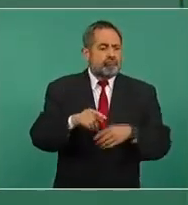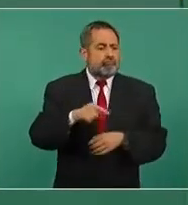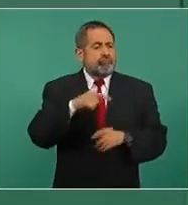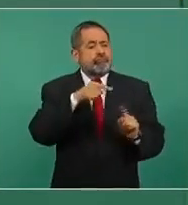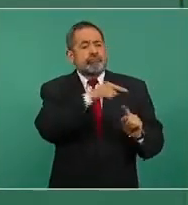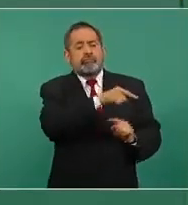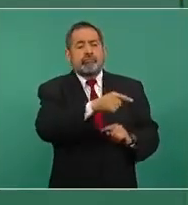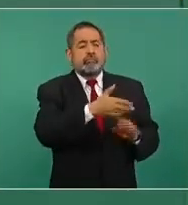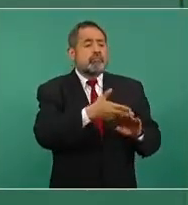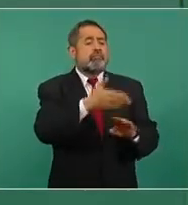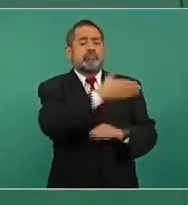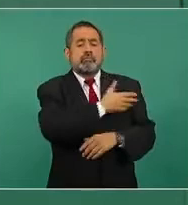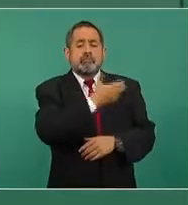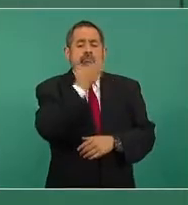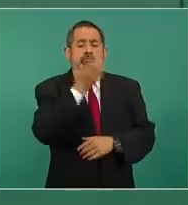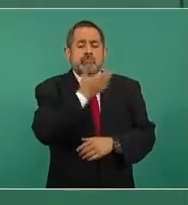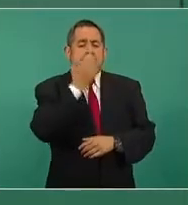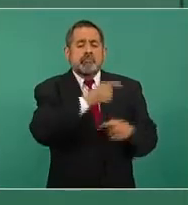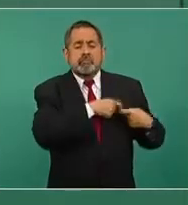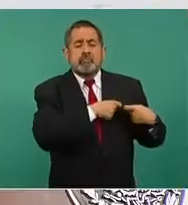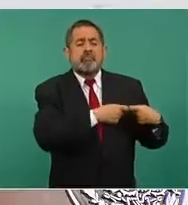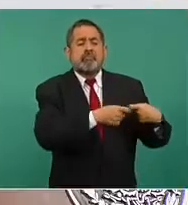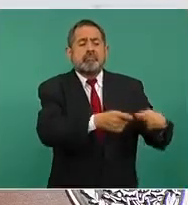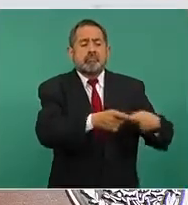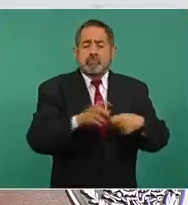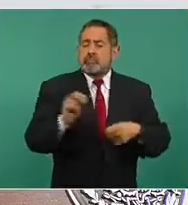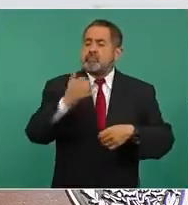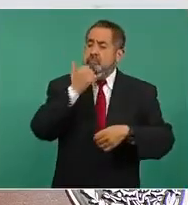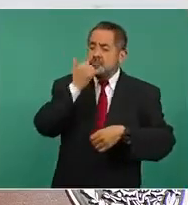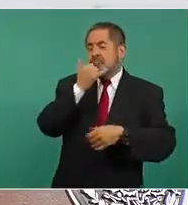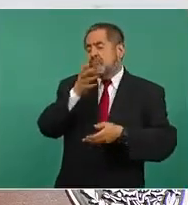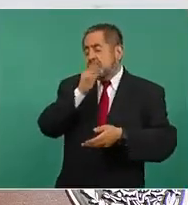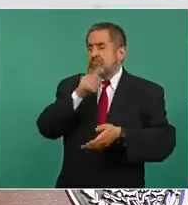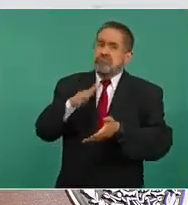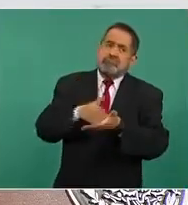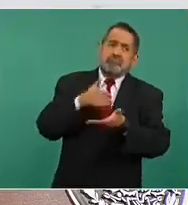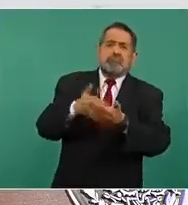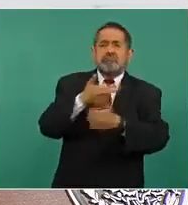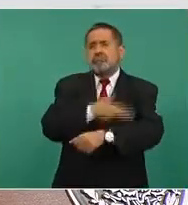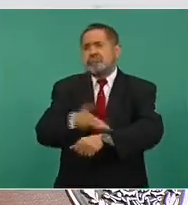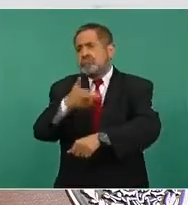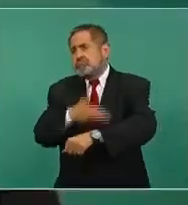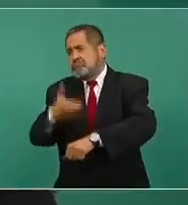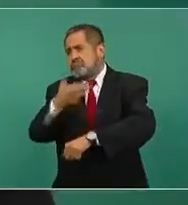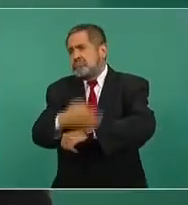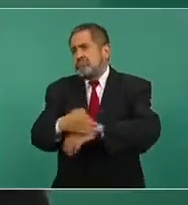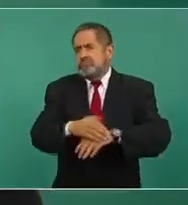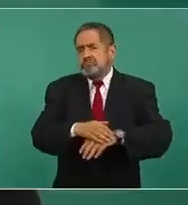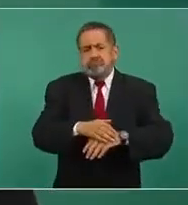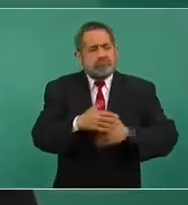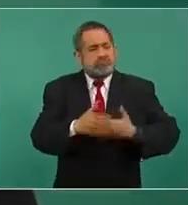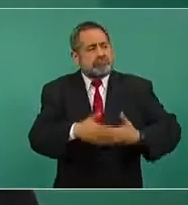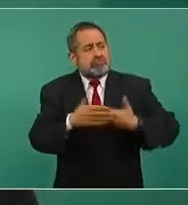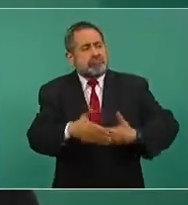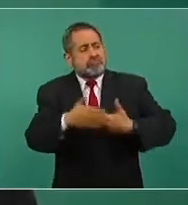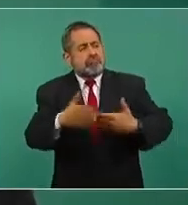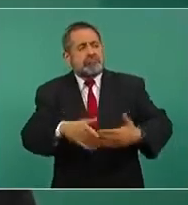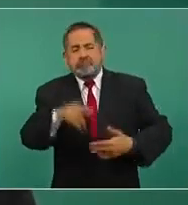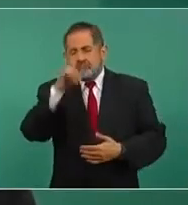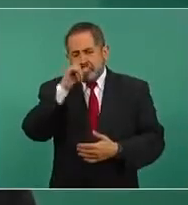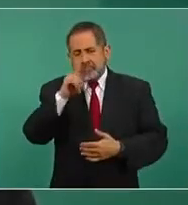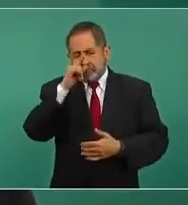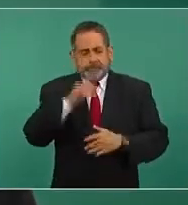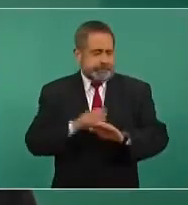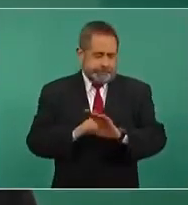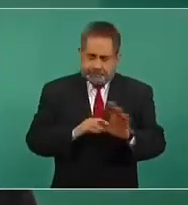o la burocracia no permite que se lleven a